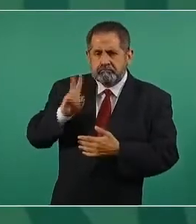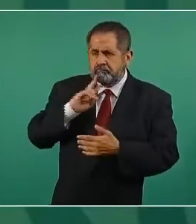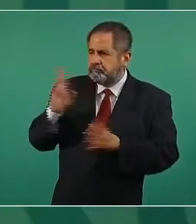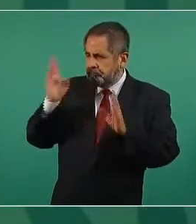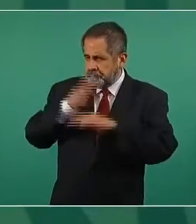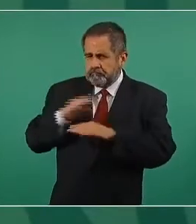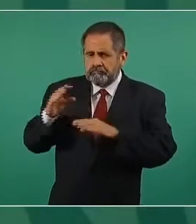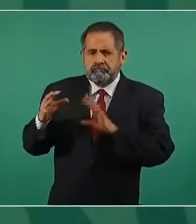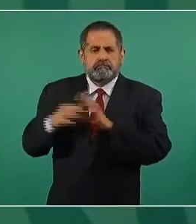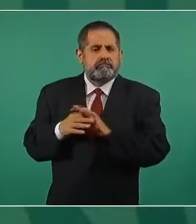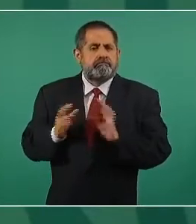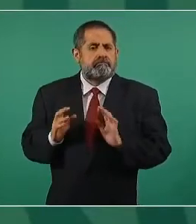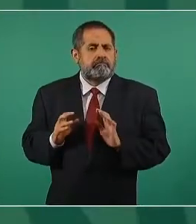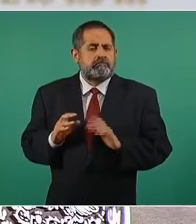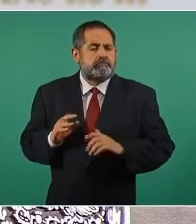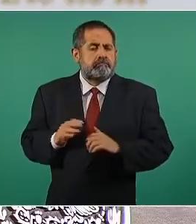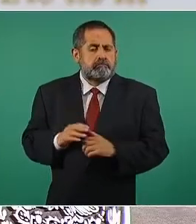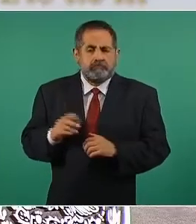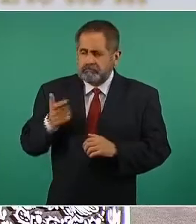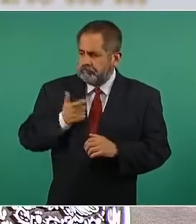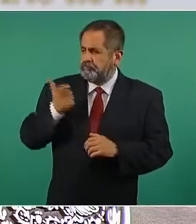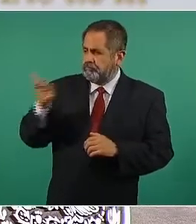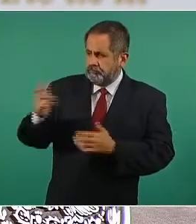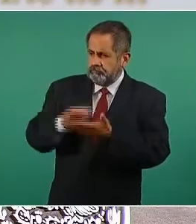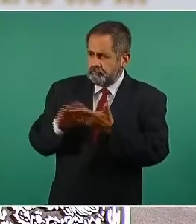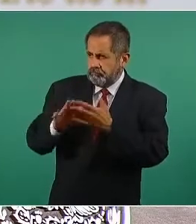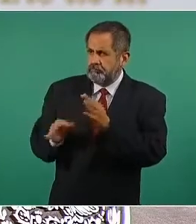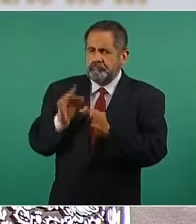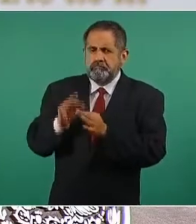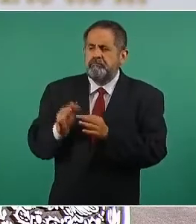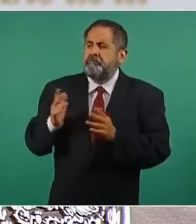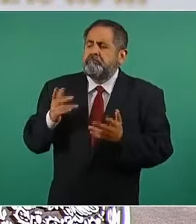este ponernos al corriente al día